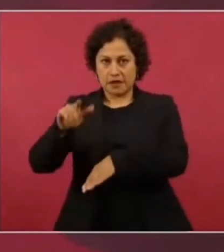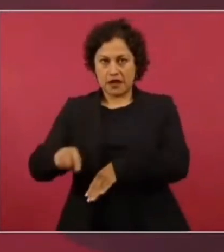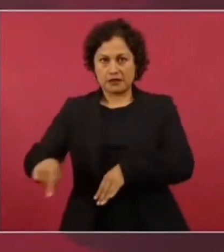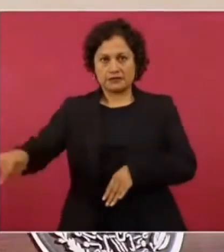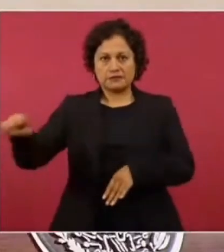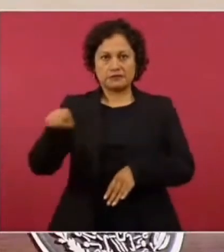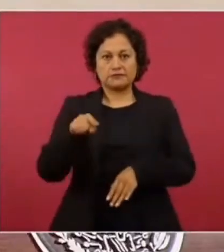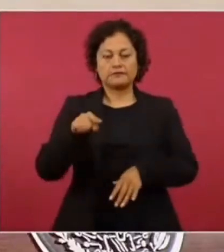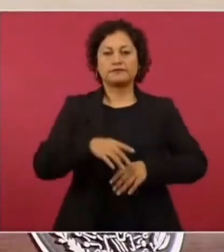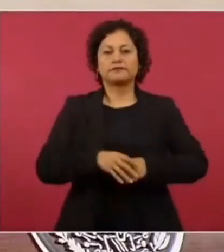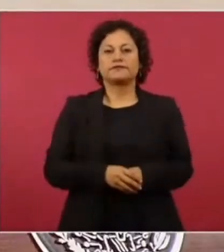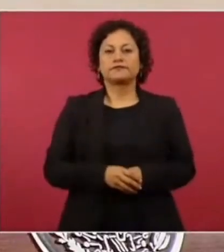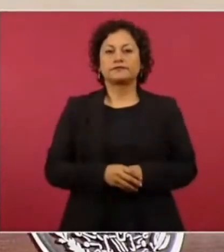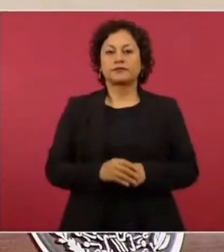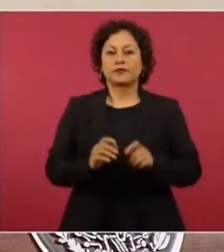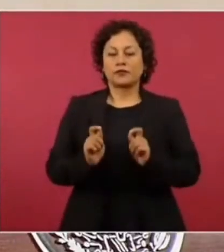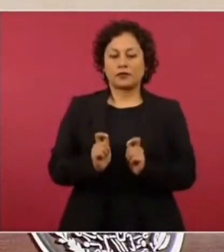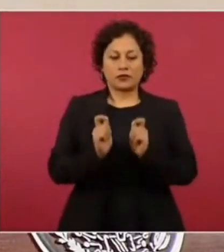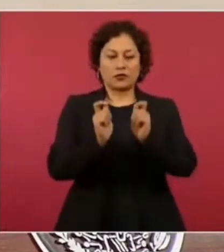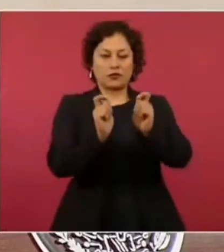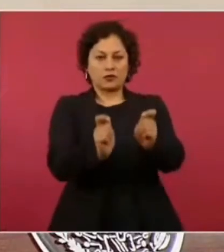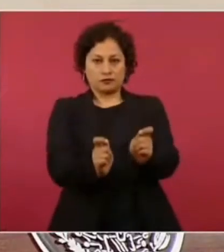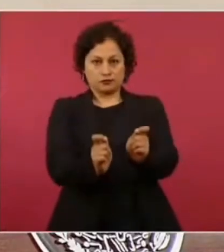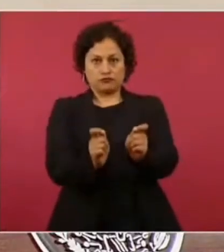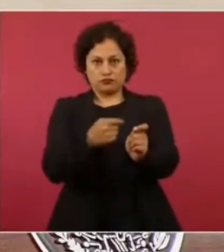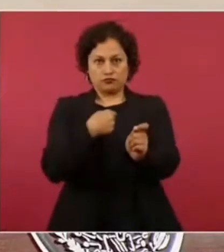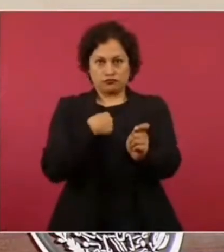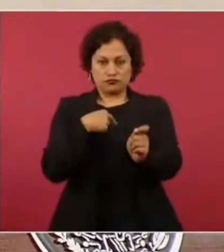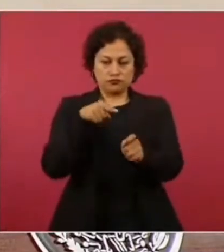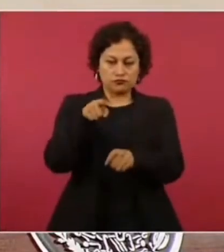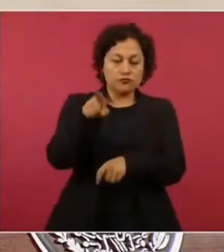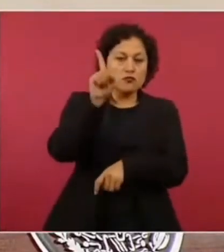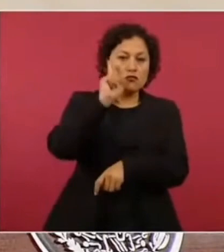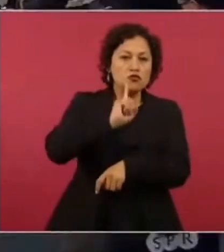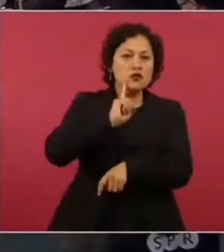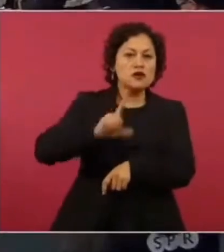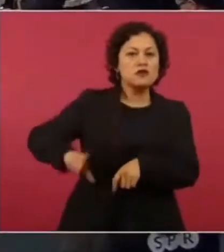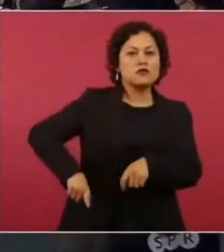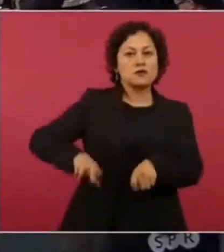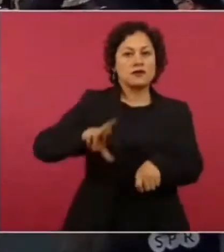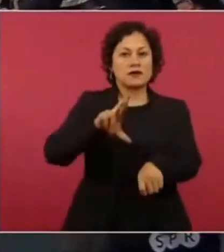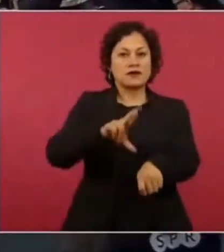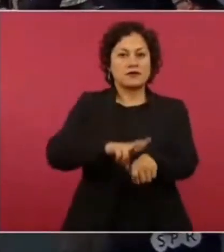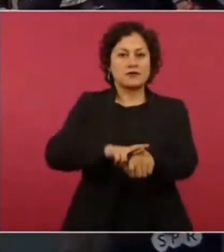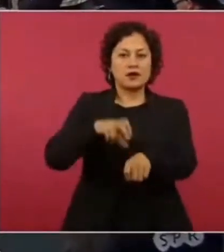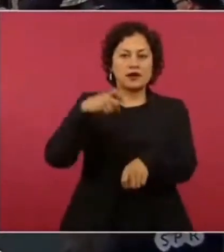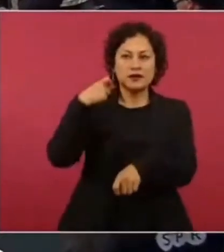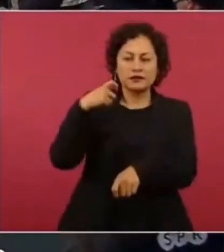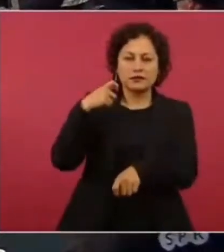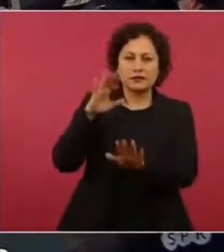Tengo uno encargado la gobernadora de Querétaro, de perdón,